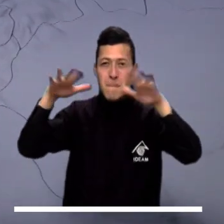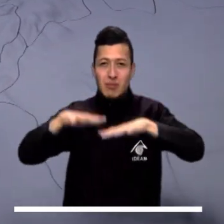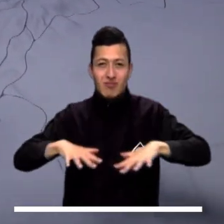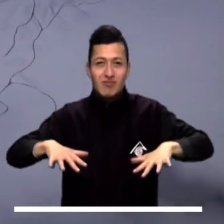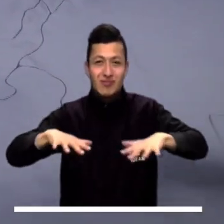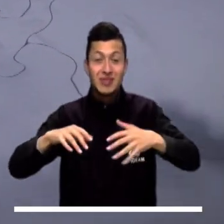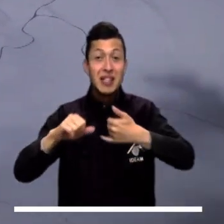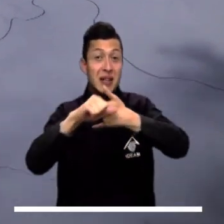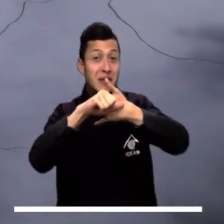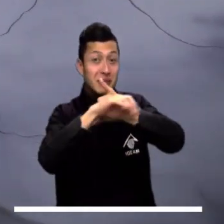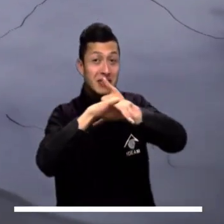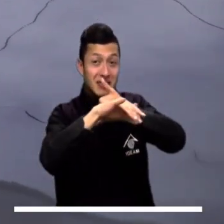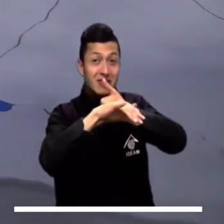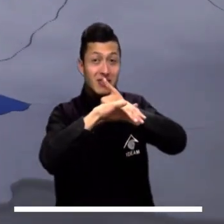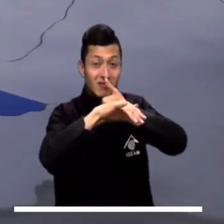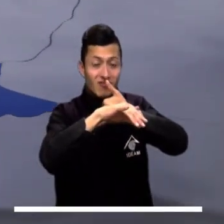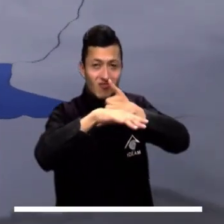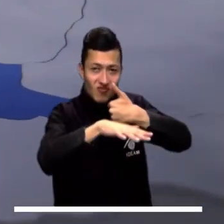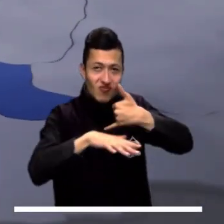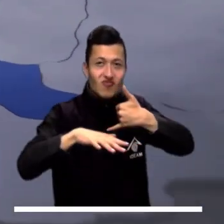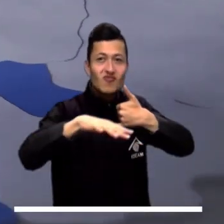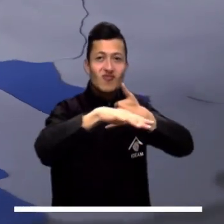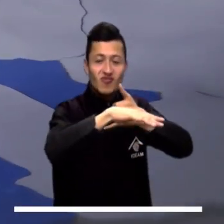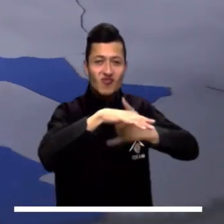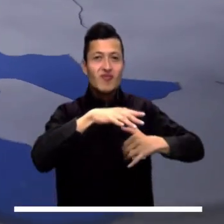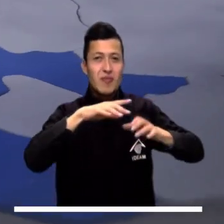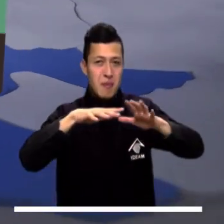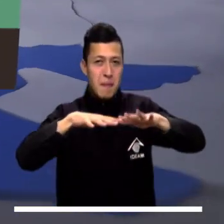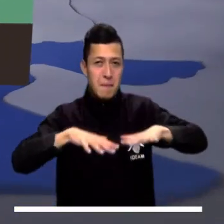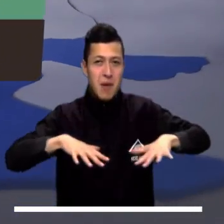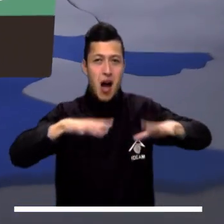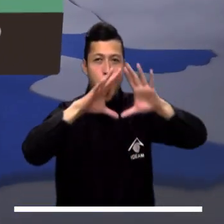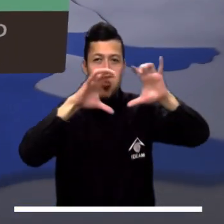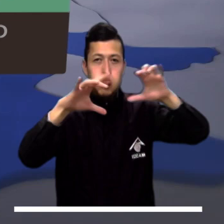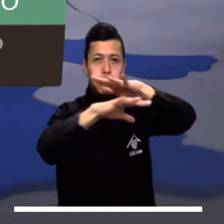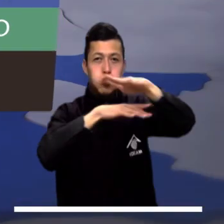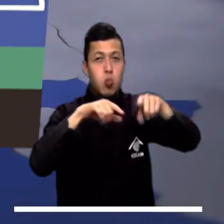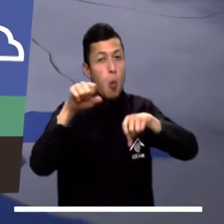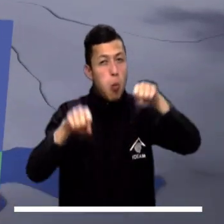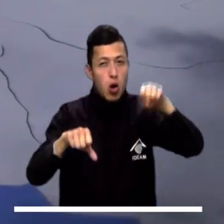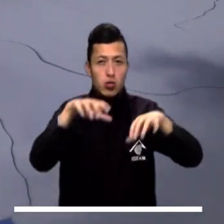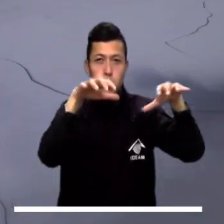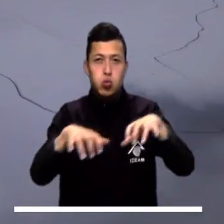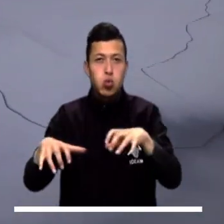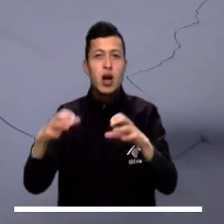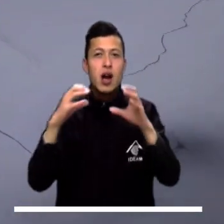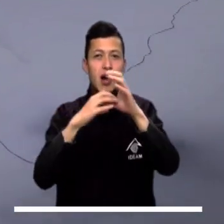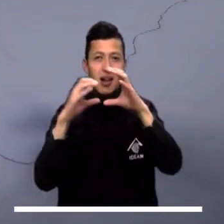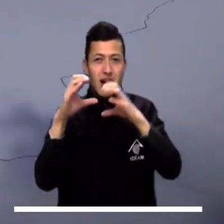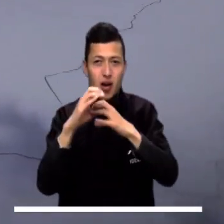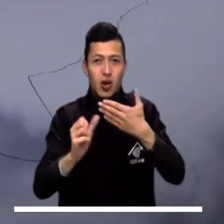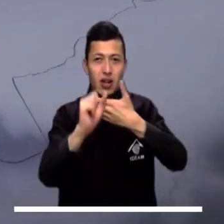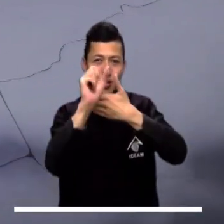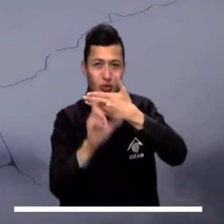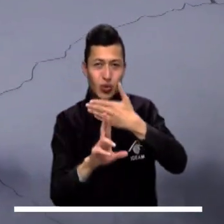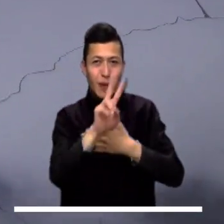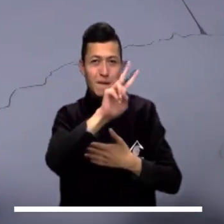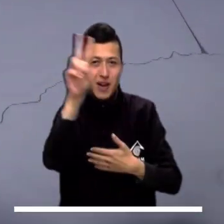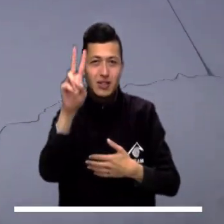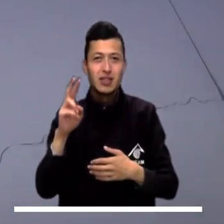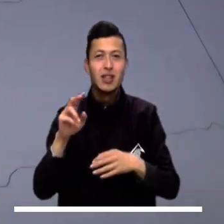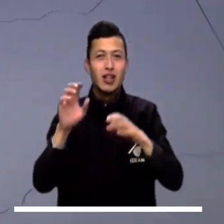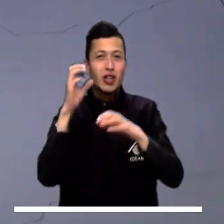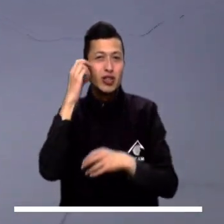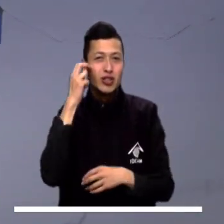Pacífico mantendrá condiciones nubladas en gran parte de la región y posiblemente tendremos lluvias sobre Cauca, sur del Valle, del Cauca y